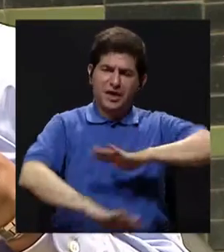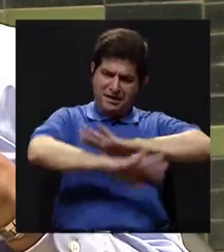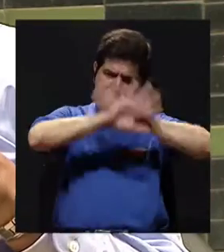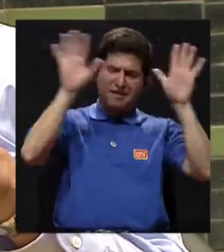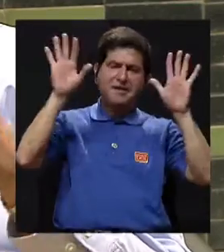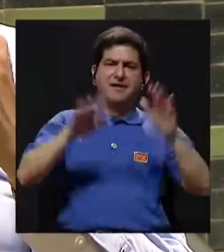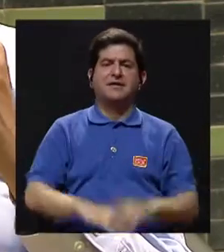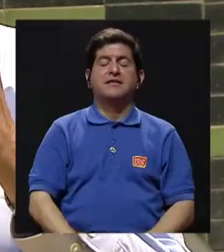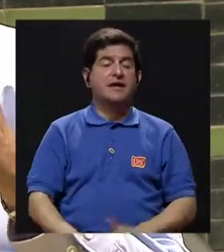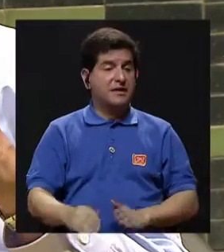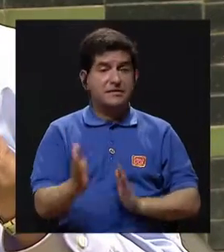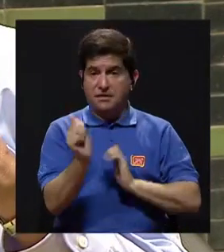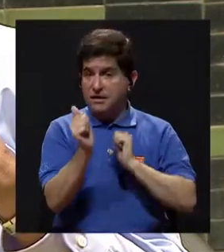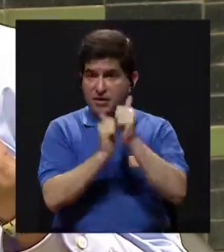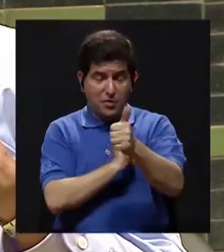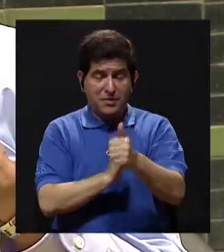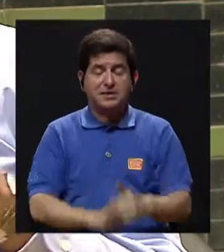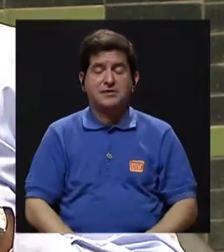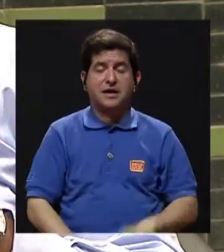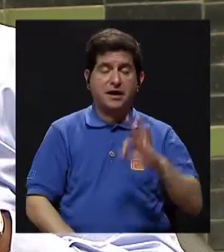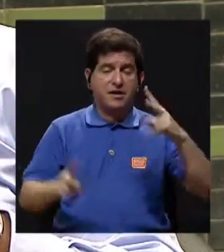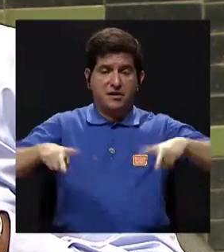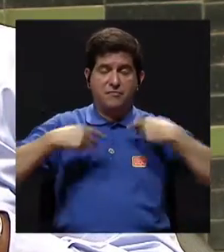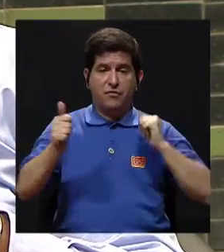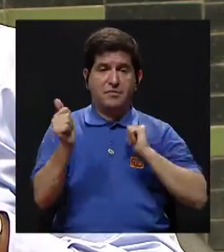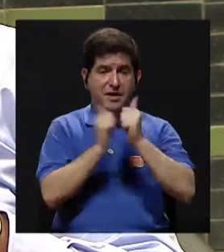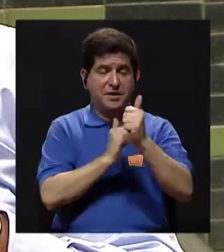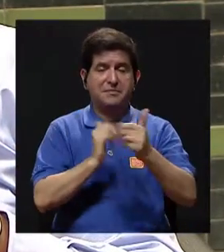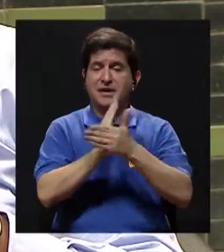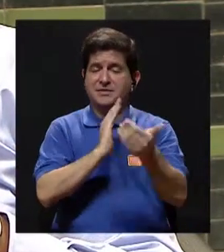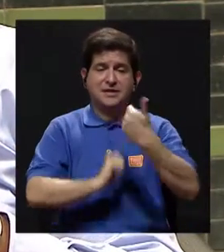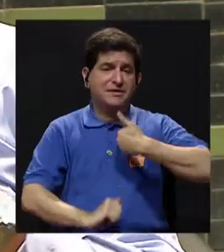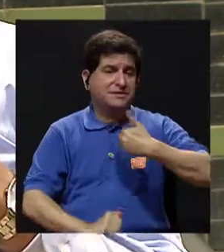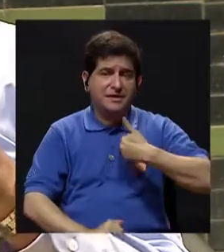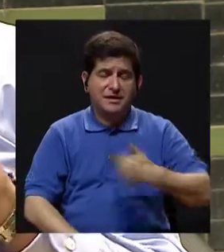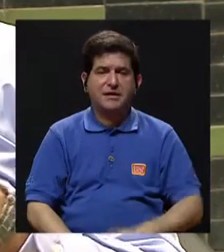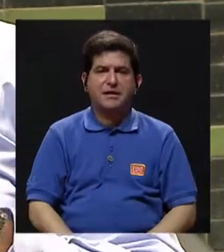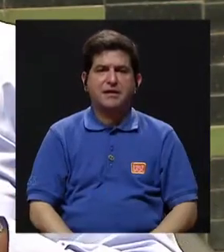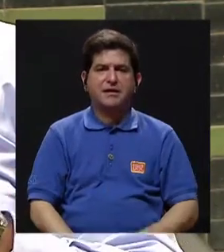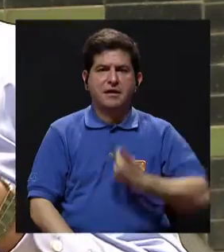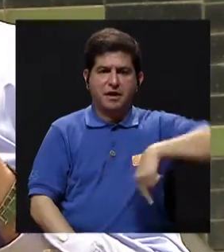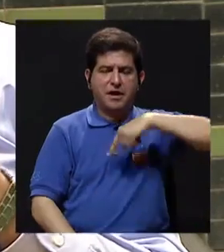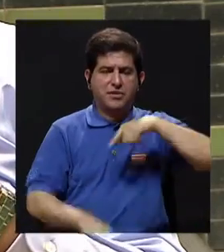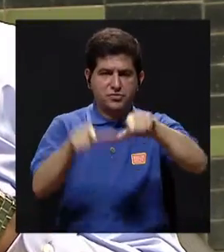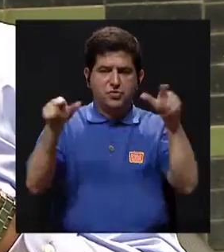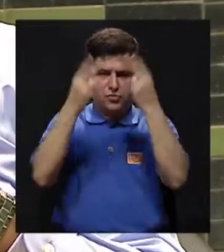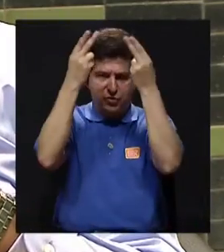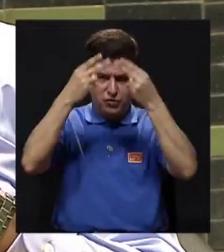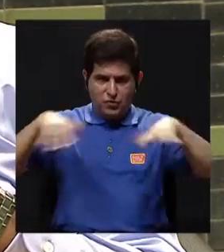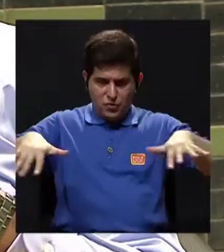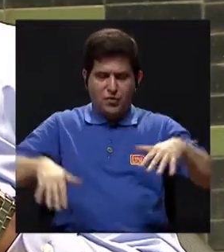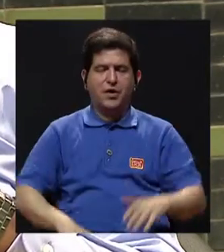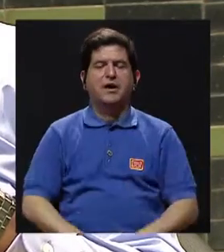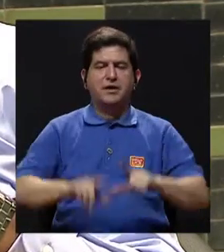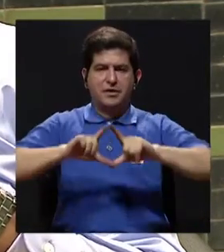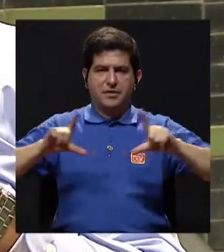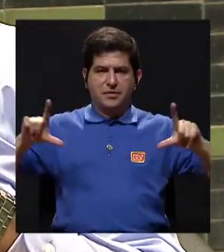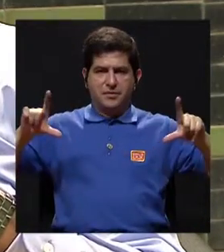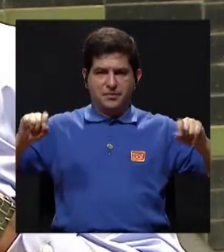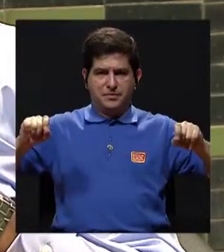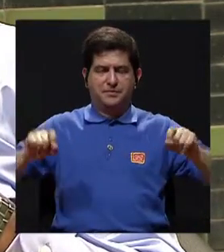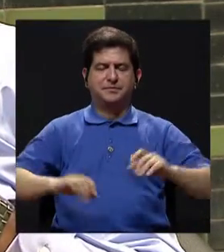claridad y no nos excedemos a un estilo de vida que va más allá de nuestras capacidades. Pueden localizarnos en el sitio web www